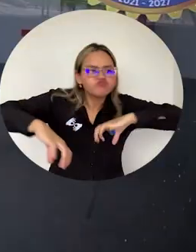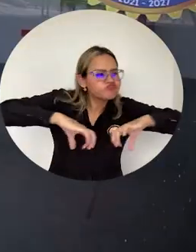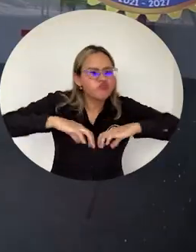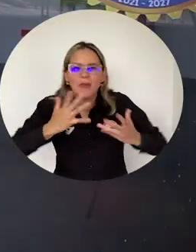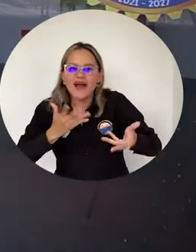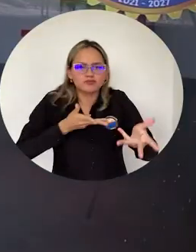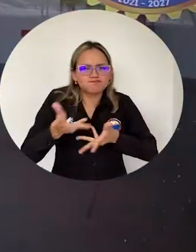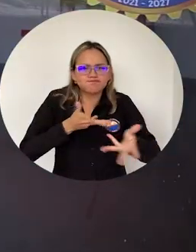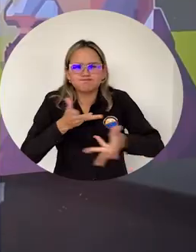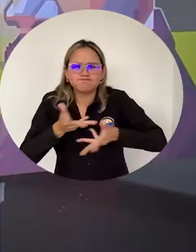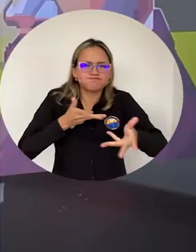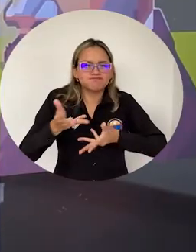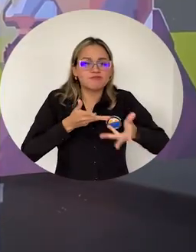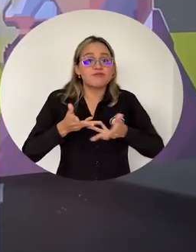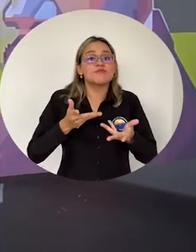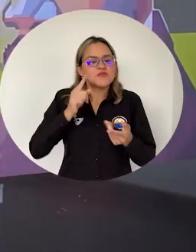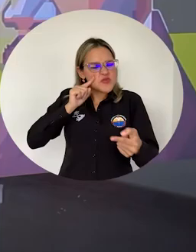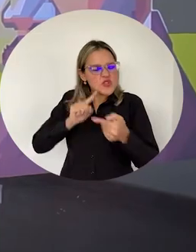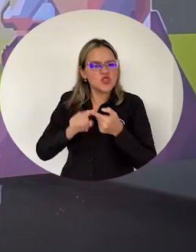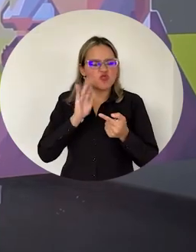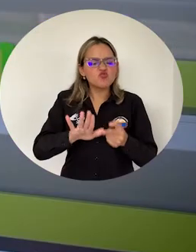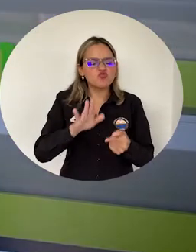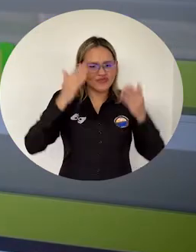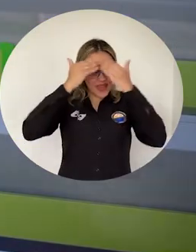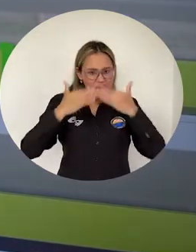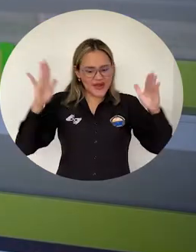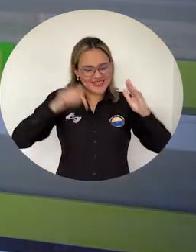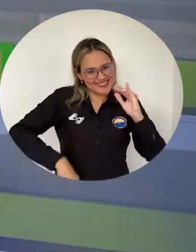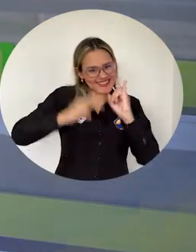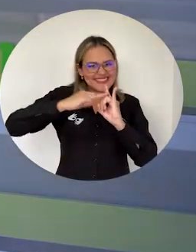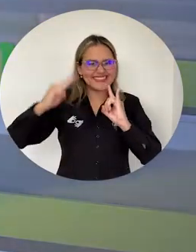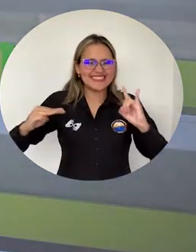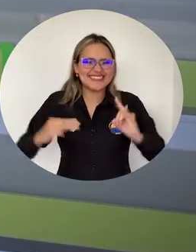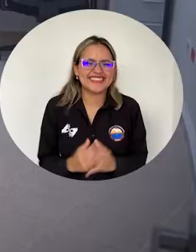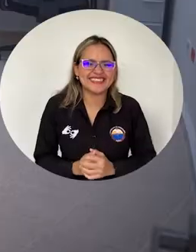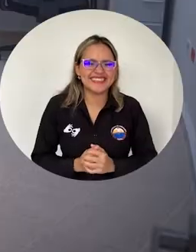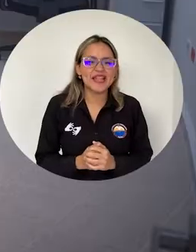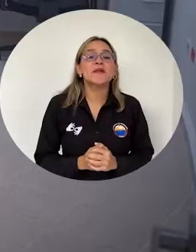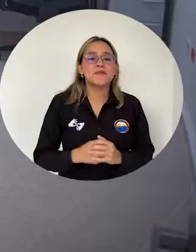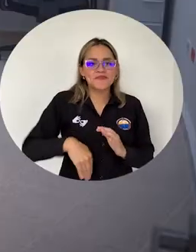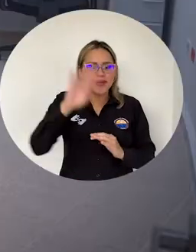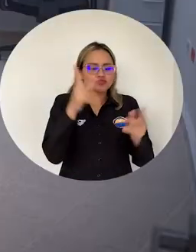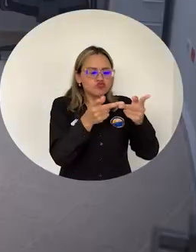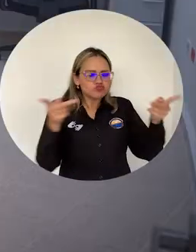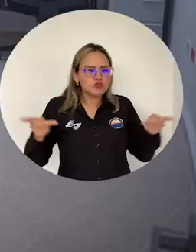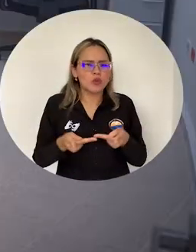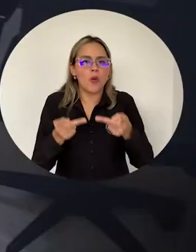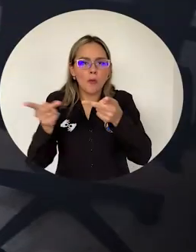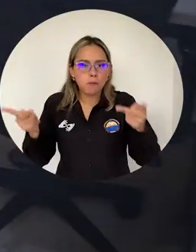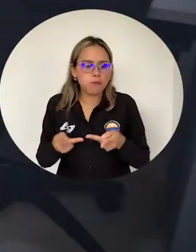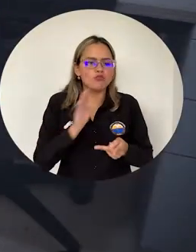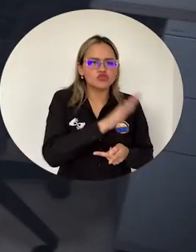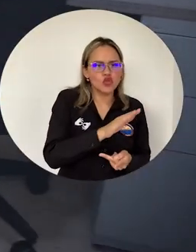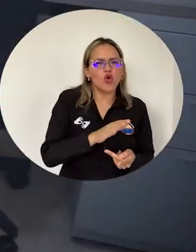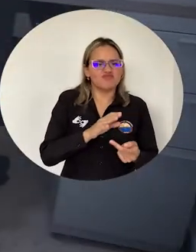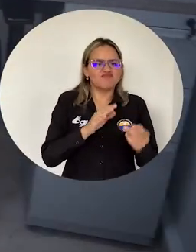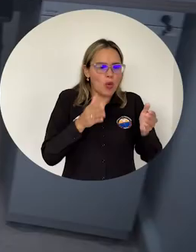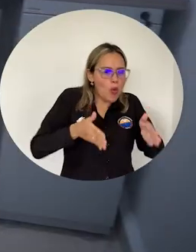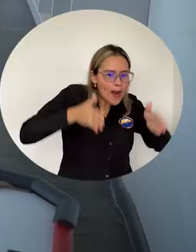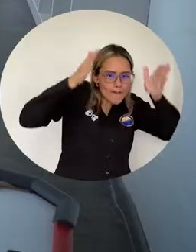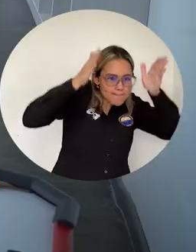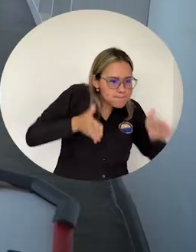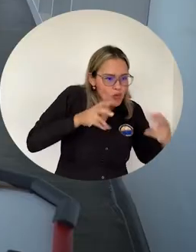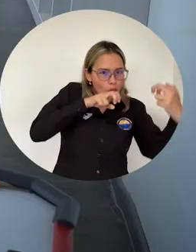construyendo Podrán seguir creando y haciendo posible la democracia en nuestra universidad Este espacio cuenta con áreas funcionales, entre